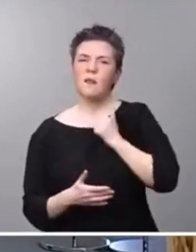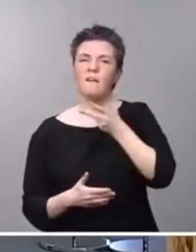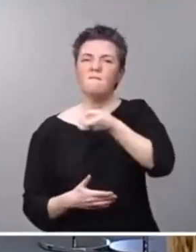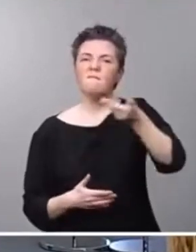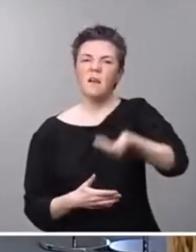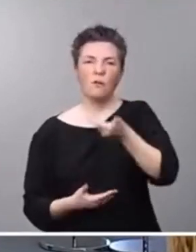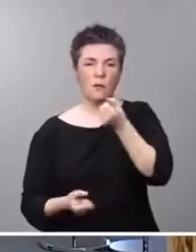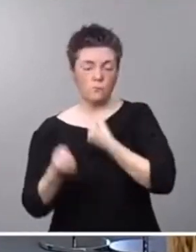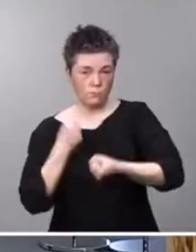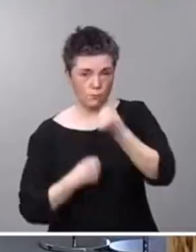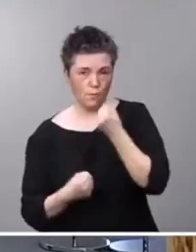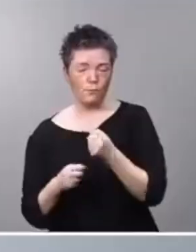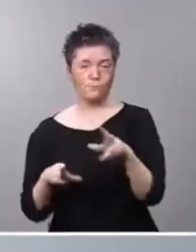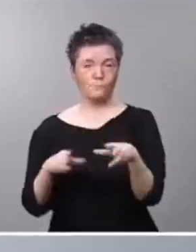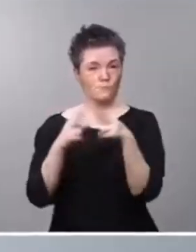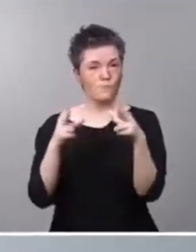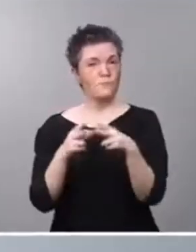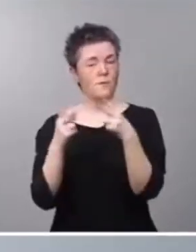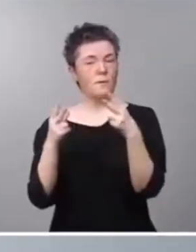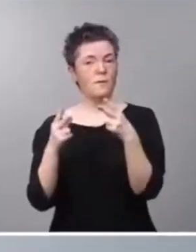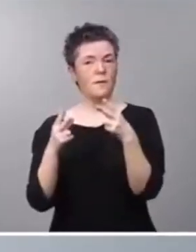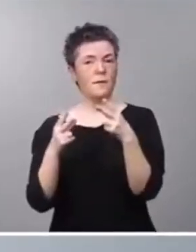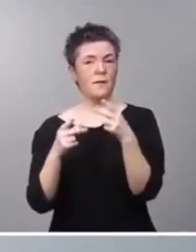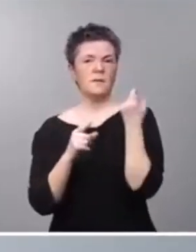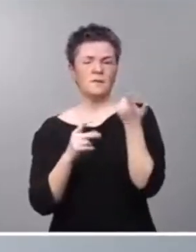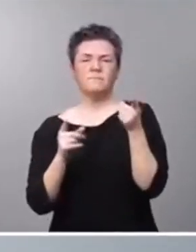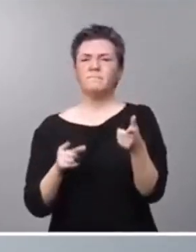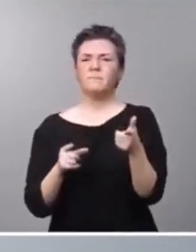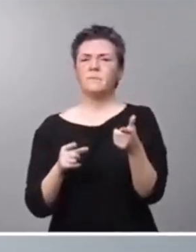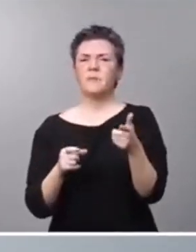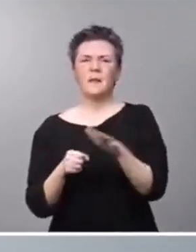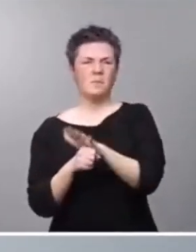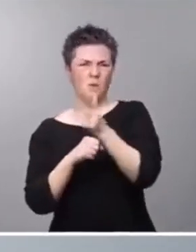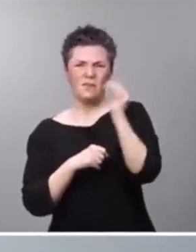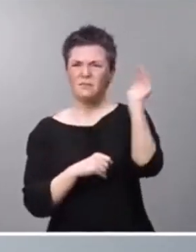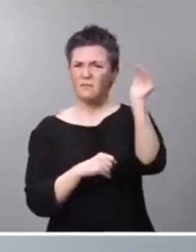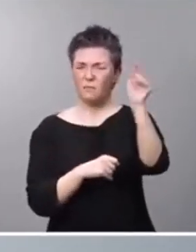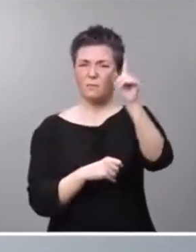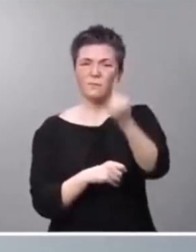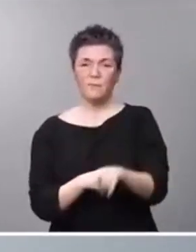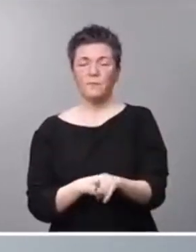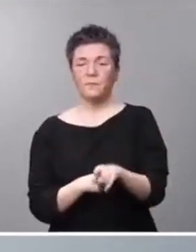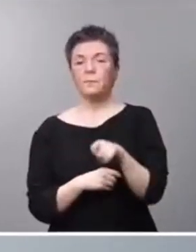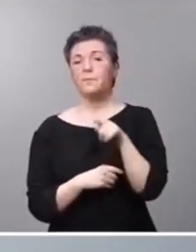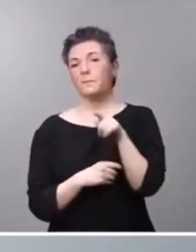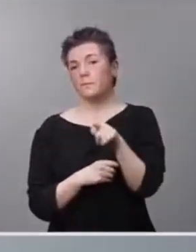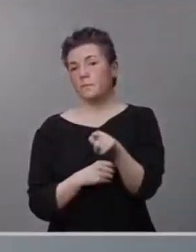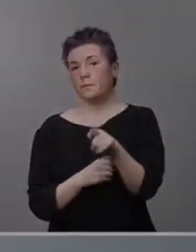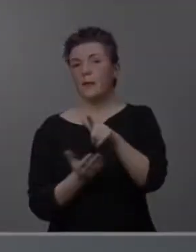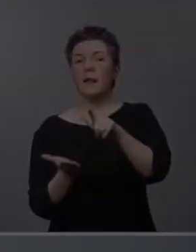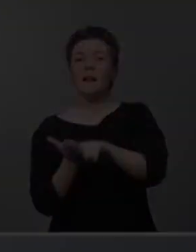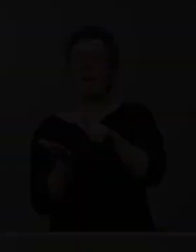social, esa dimensión internacional también de la lengua que es este activo inmaterial.